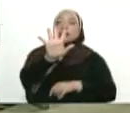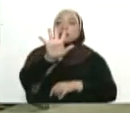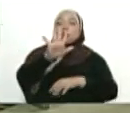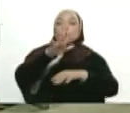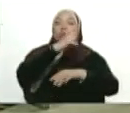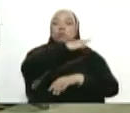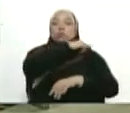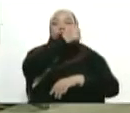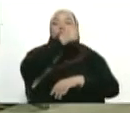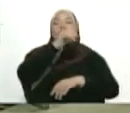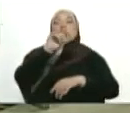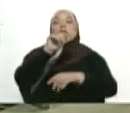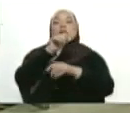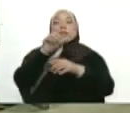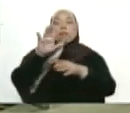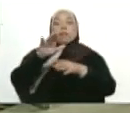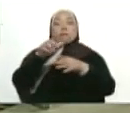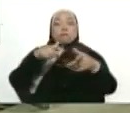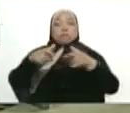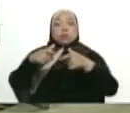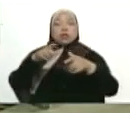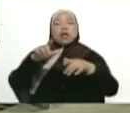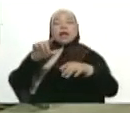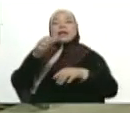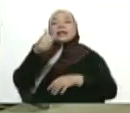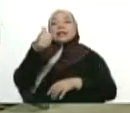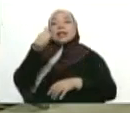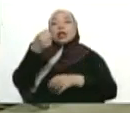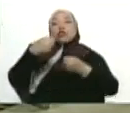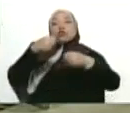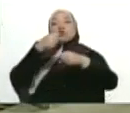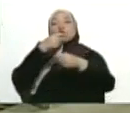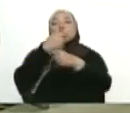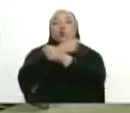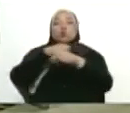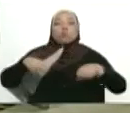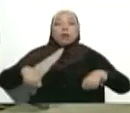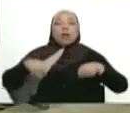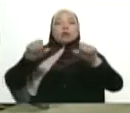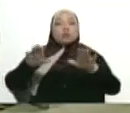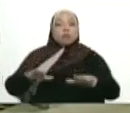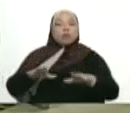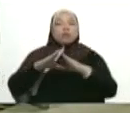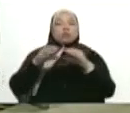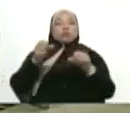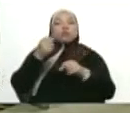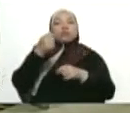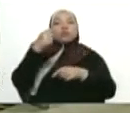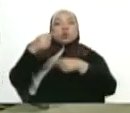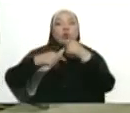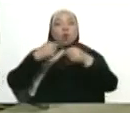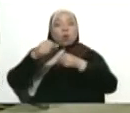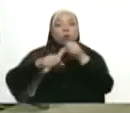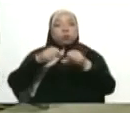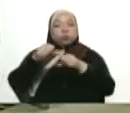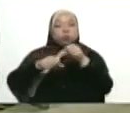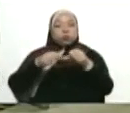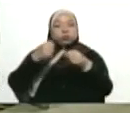y diez suplentes. A partir de la próxima semana, una vez publicado el cronograma, al día siguiente,